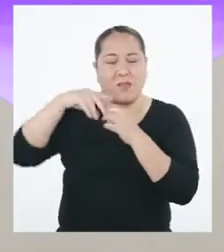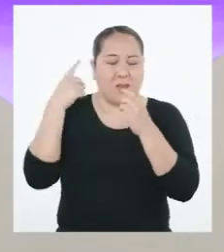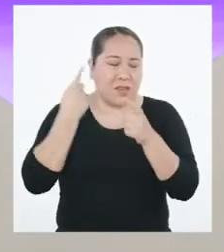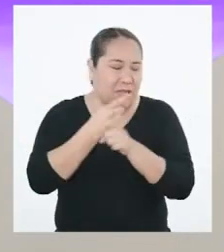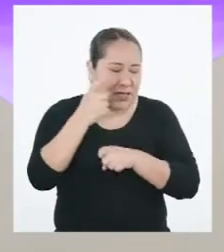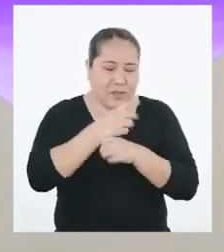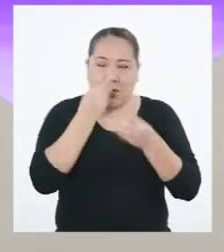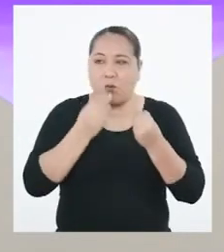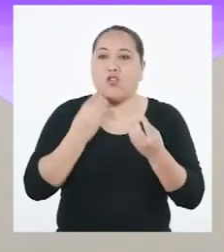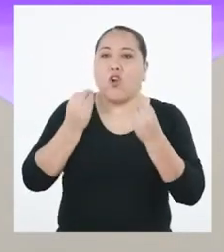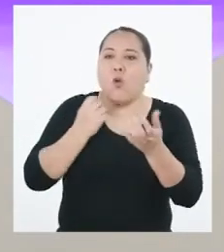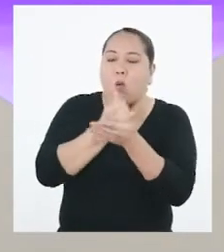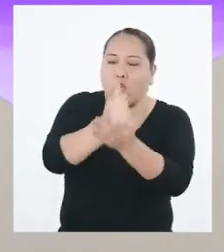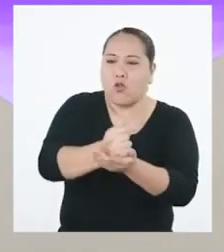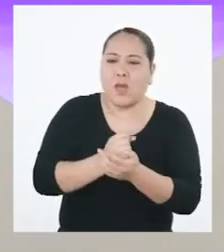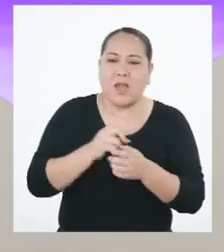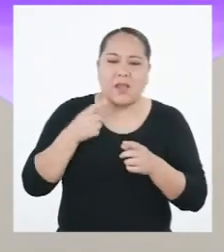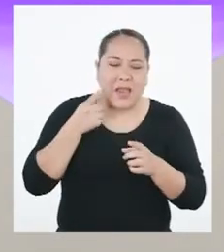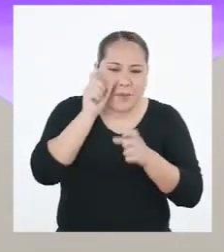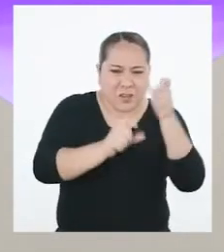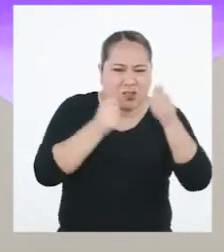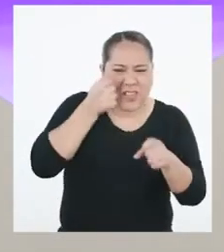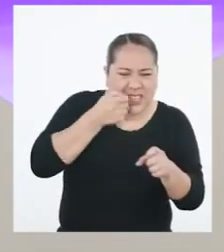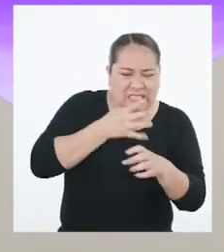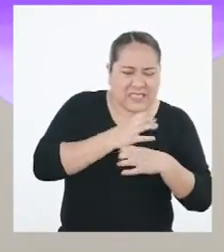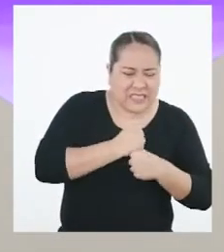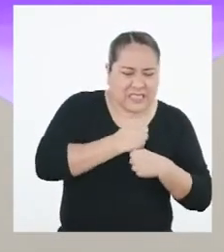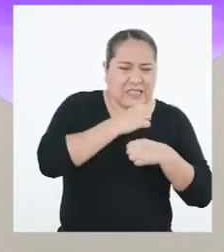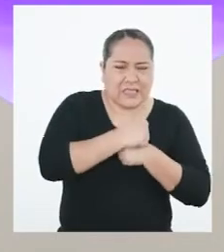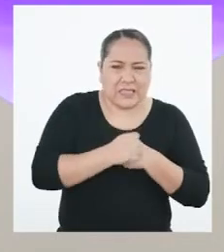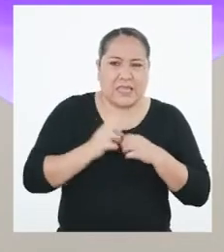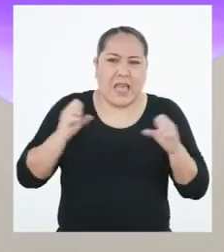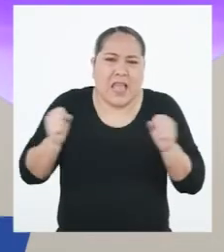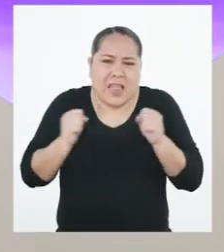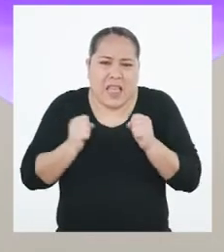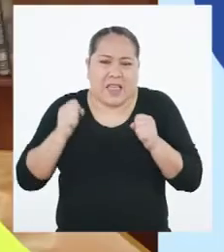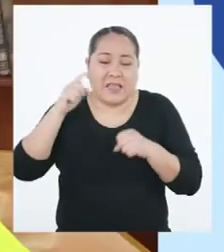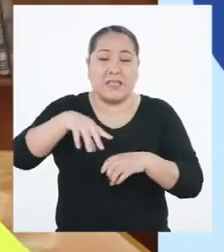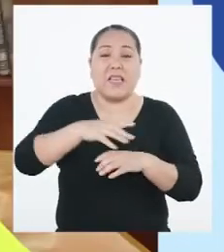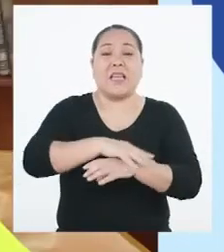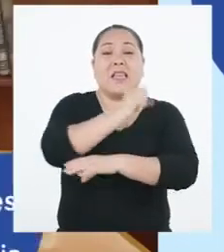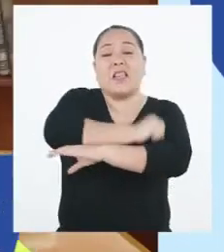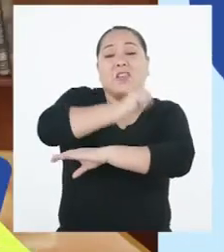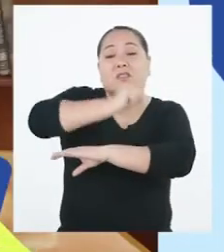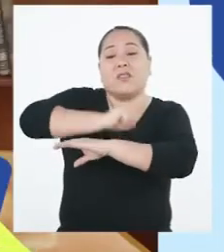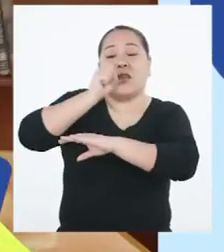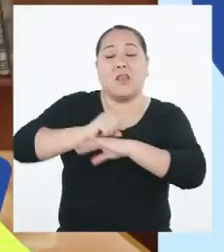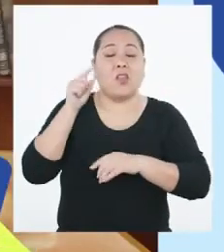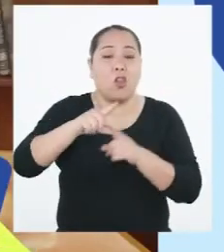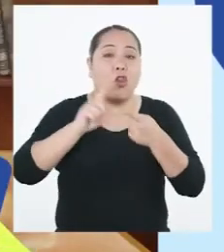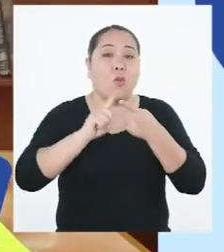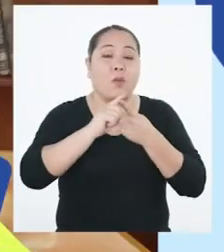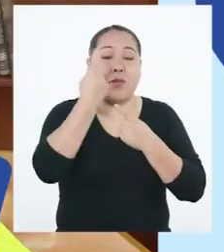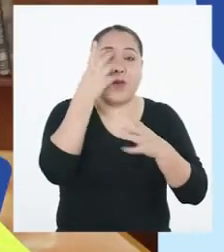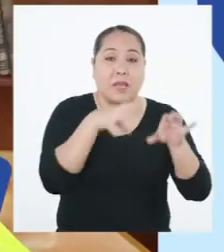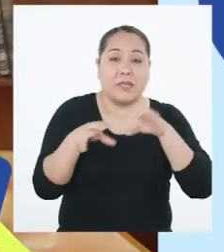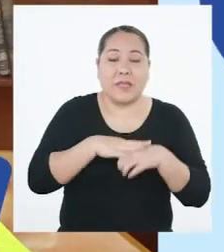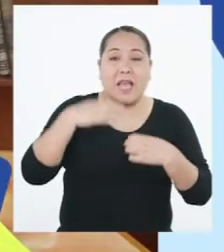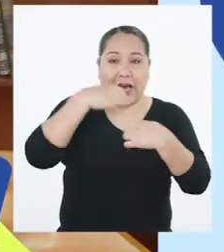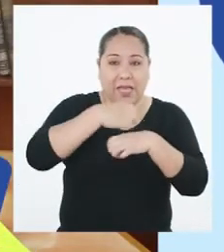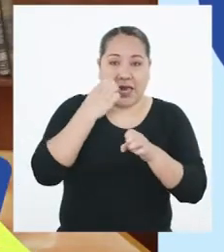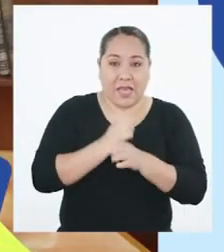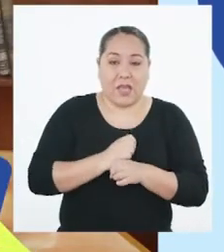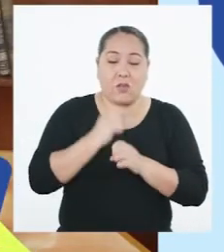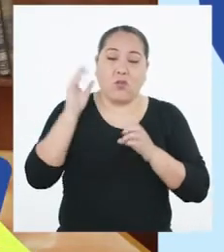manera se puede ayudar a las víctimas de las heladas en la zona andina de nuestro país, profesora? Lo primero que se debe hacer es